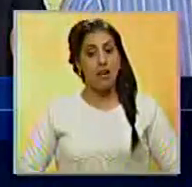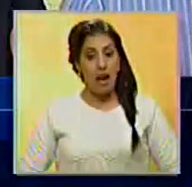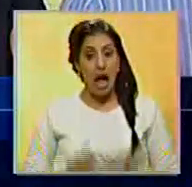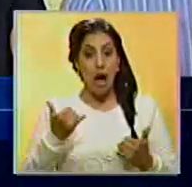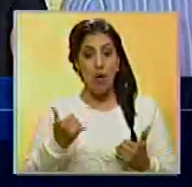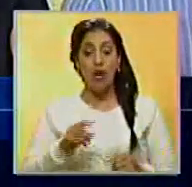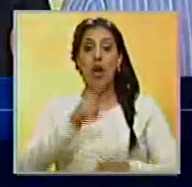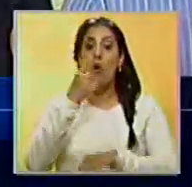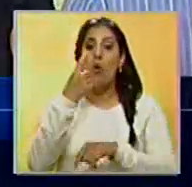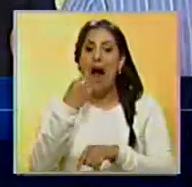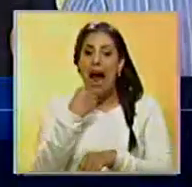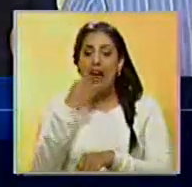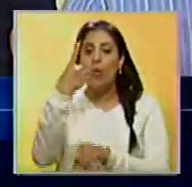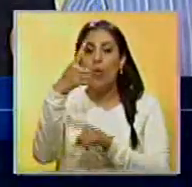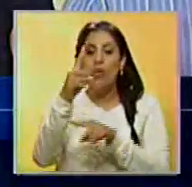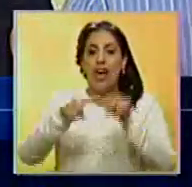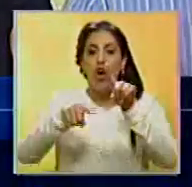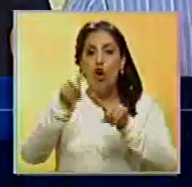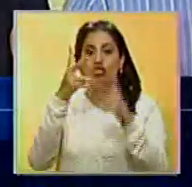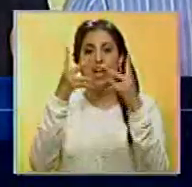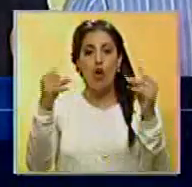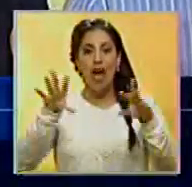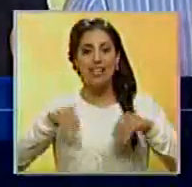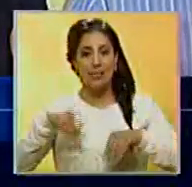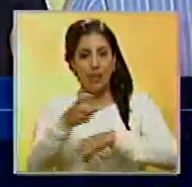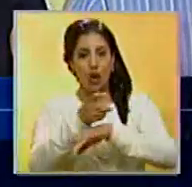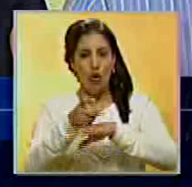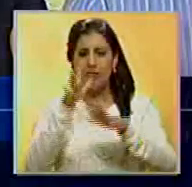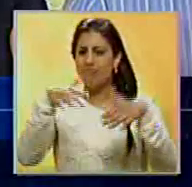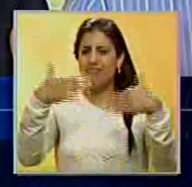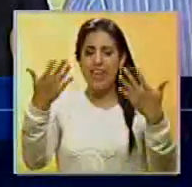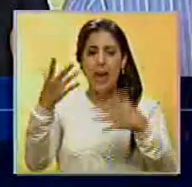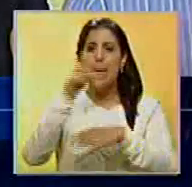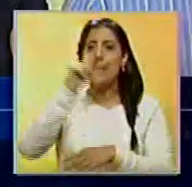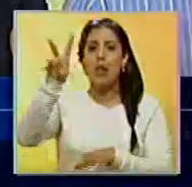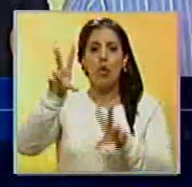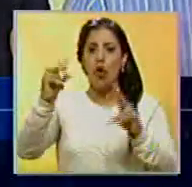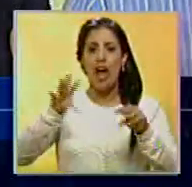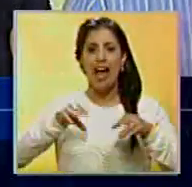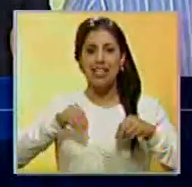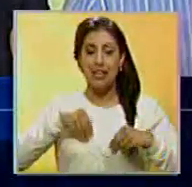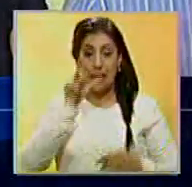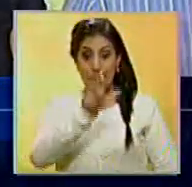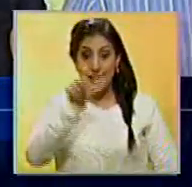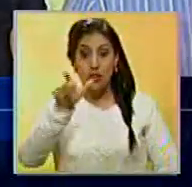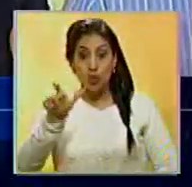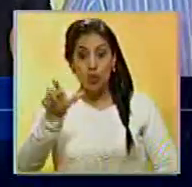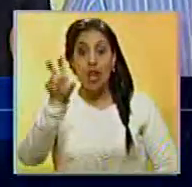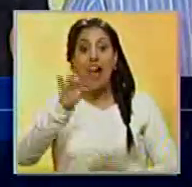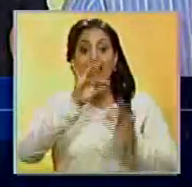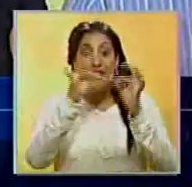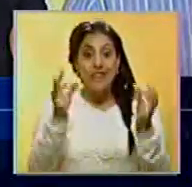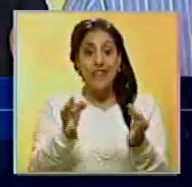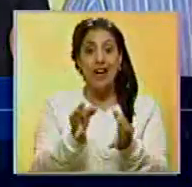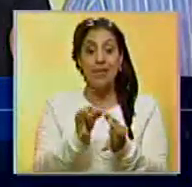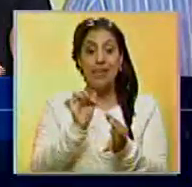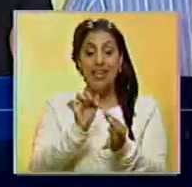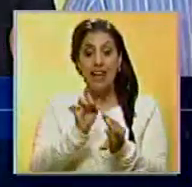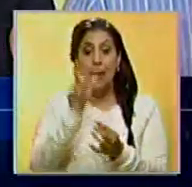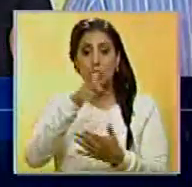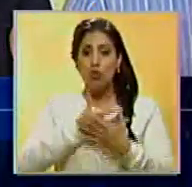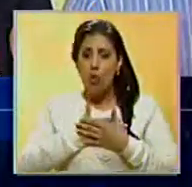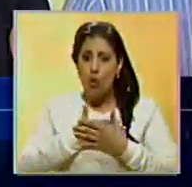Una de las cosas que ha negado el gobierno es que los usuarios, los familiares, los